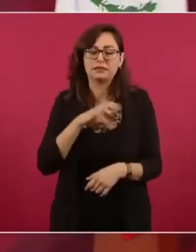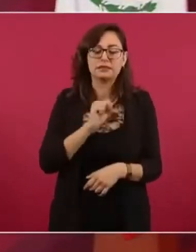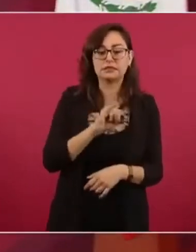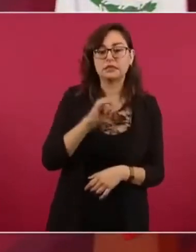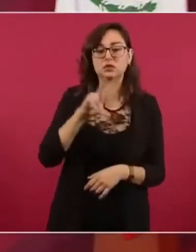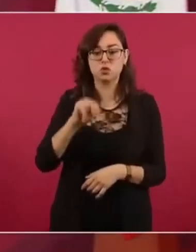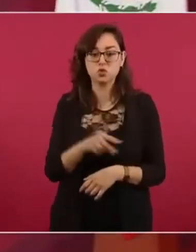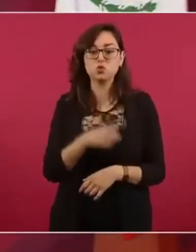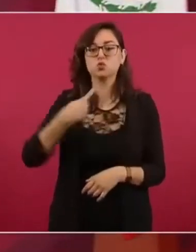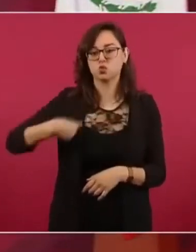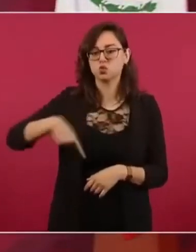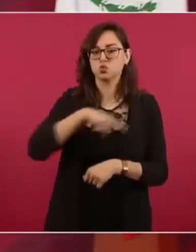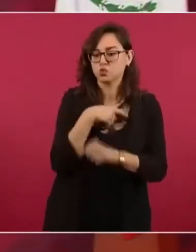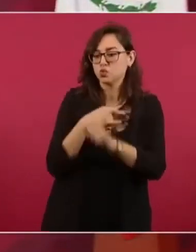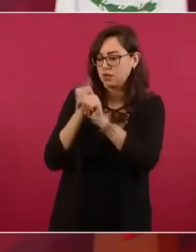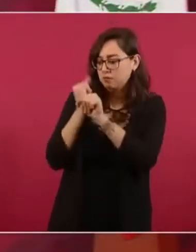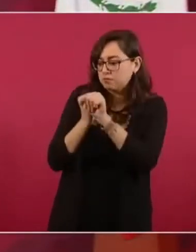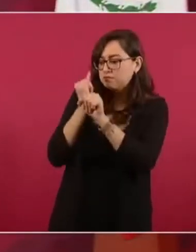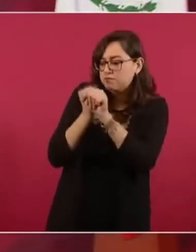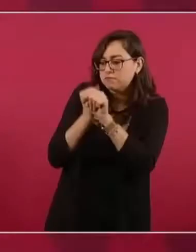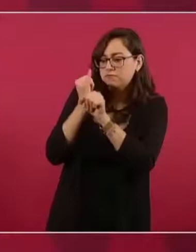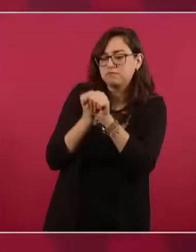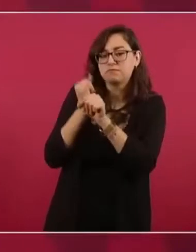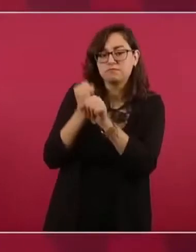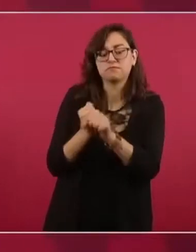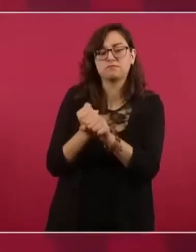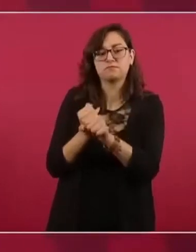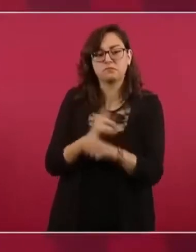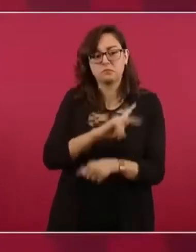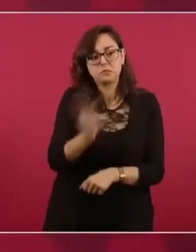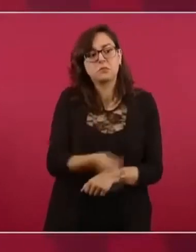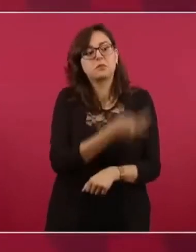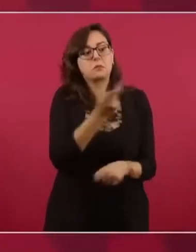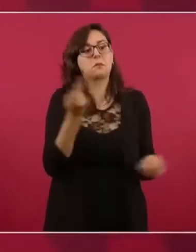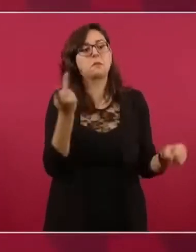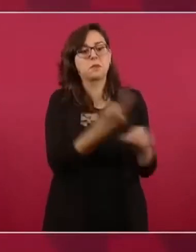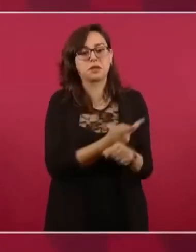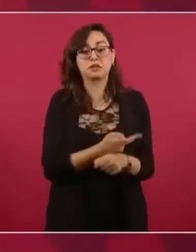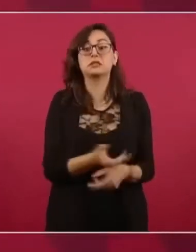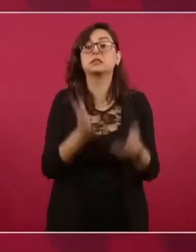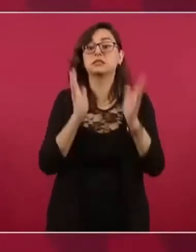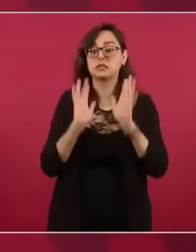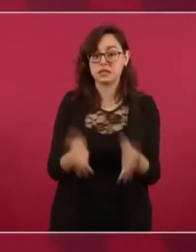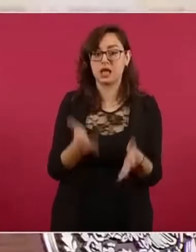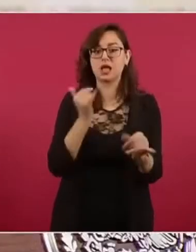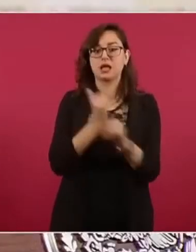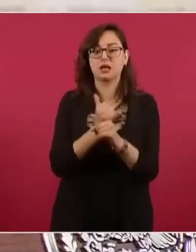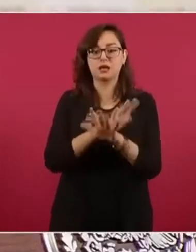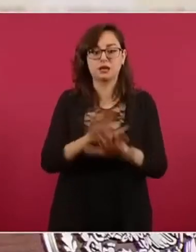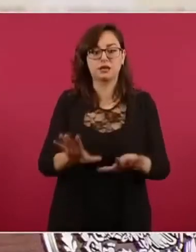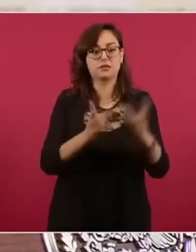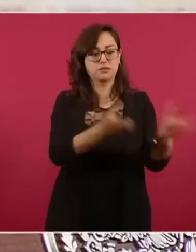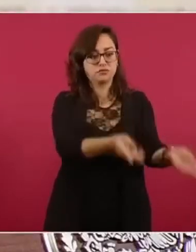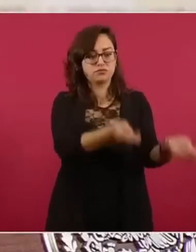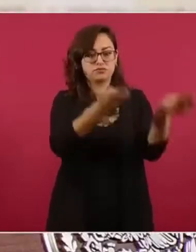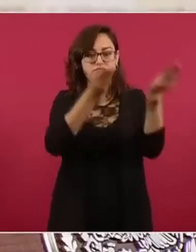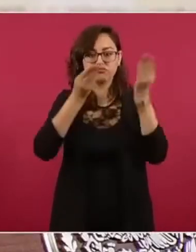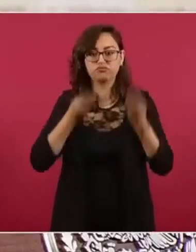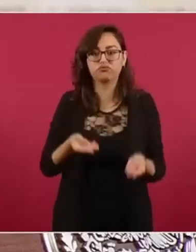para tomar una decisión. Y ya nos entregaron los documentos